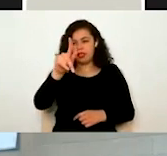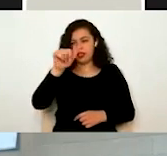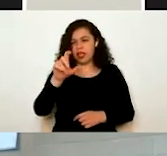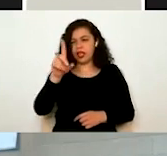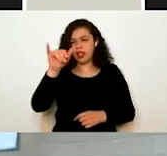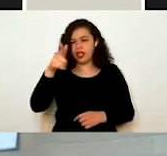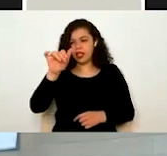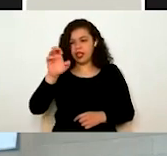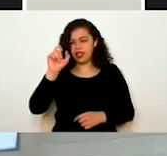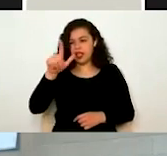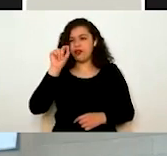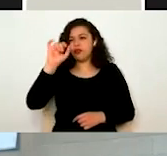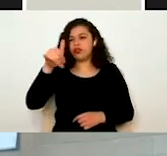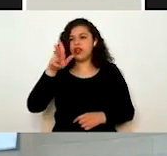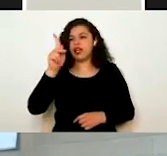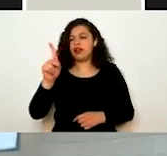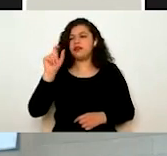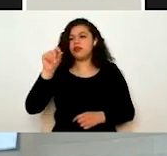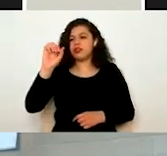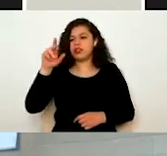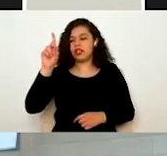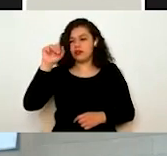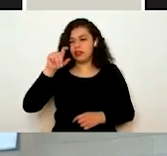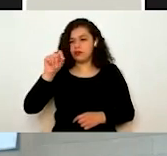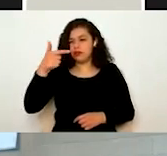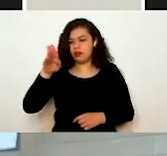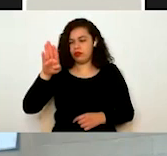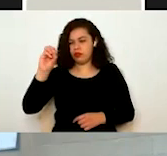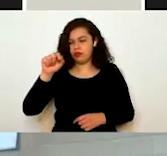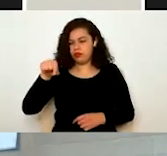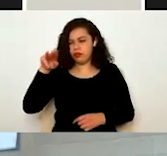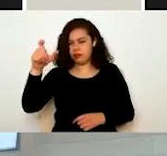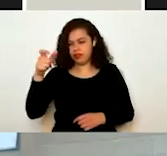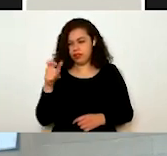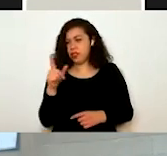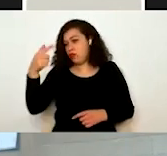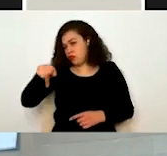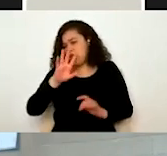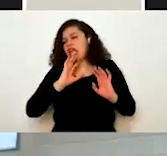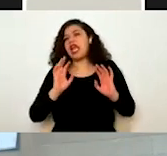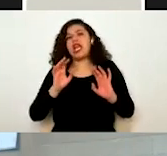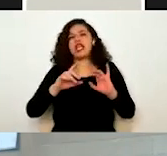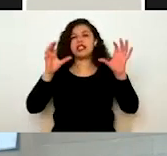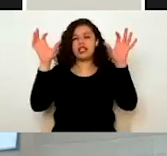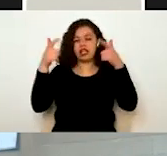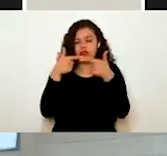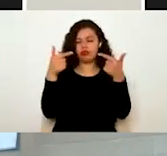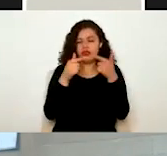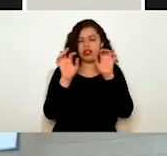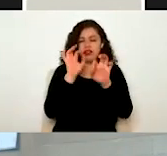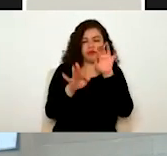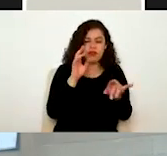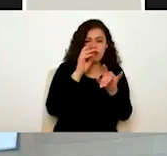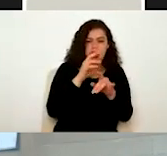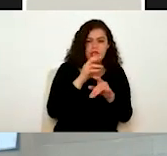Esta es la dirección de trámite digital, también si ustedes en su buscador teclean trámite digital, todo